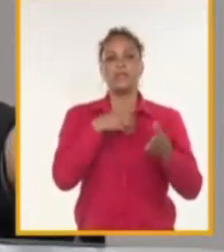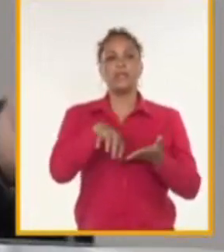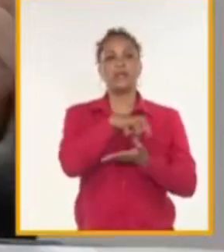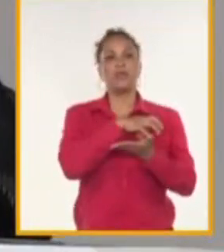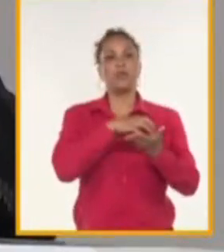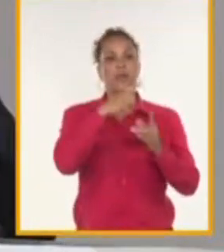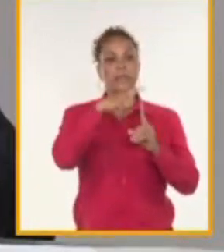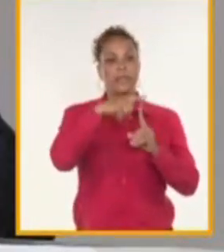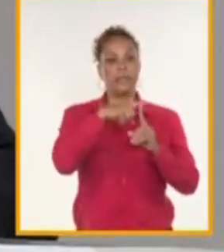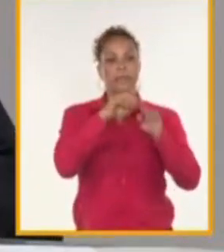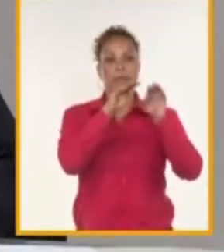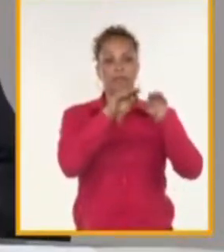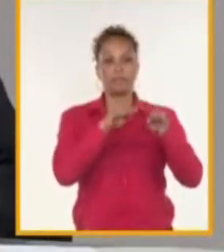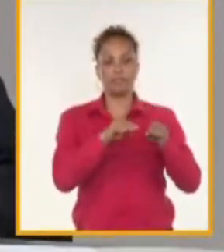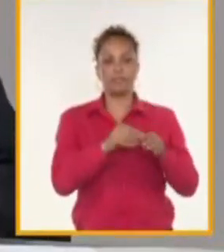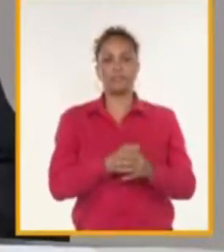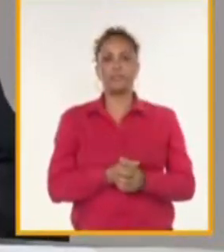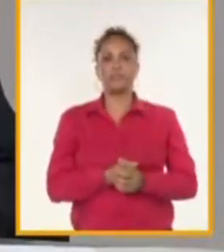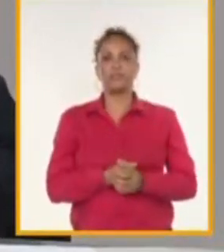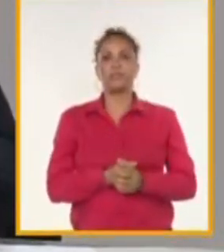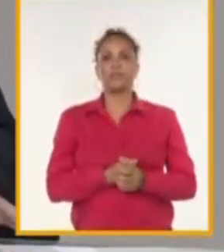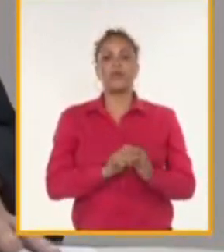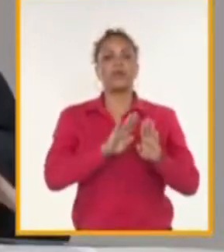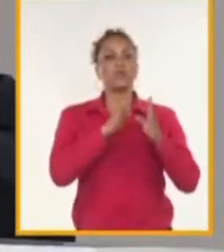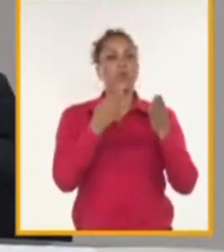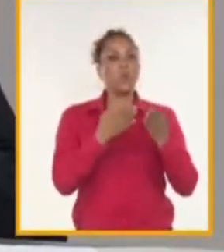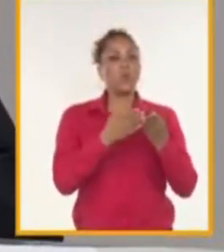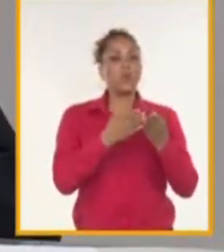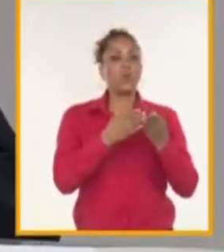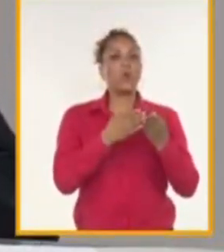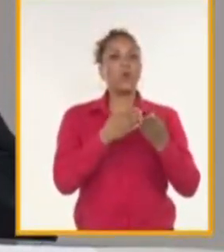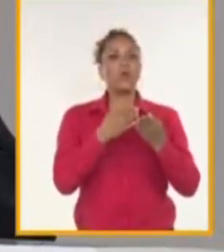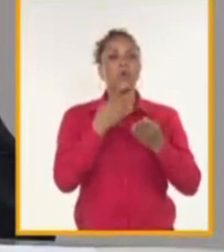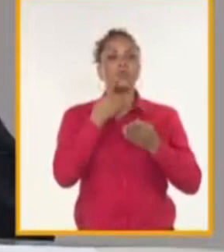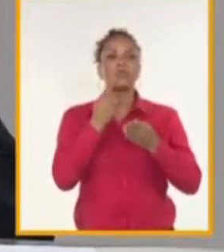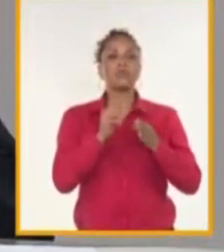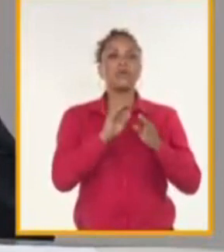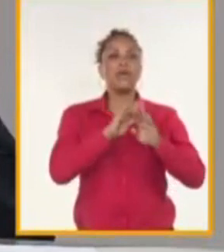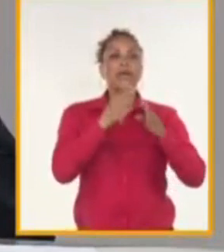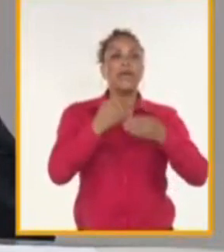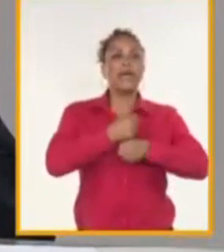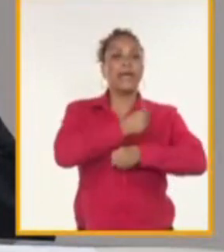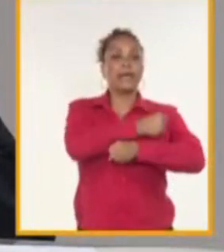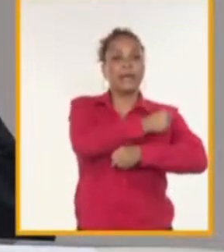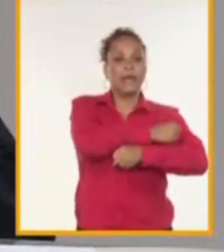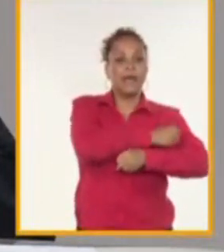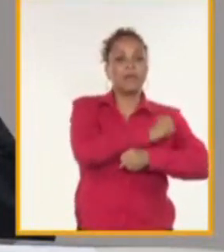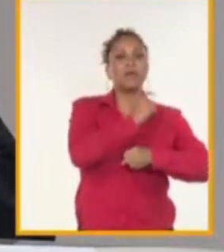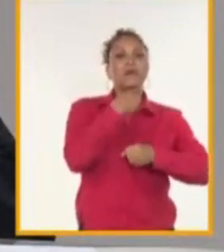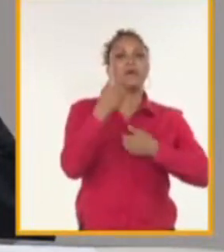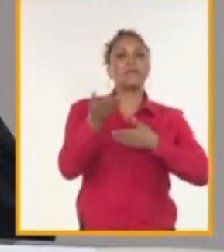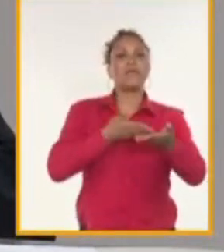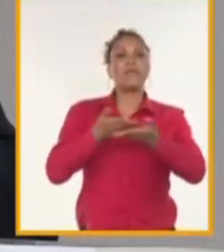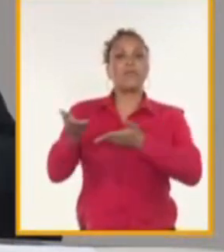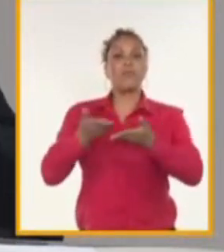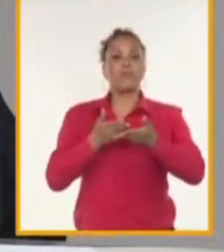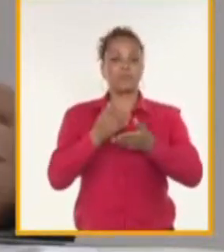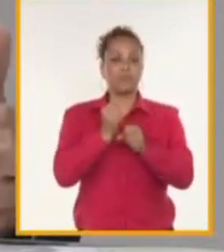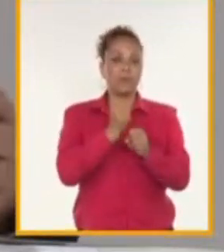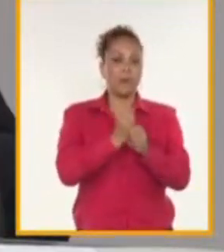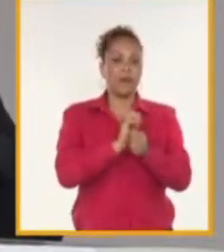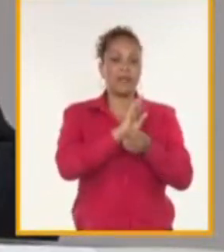zona, que fue mover todo el tráfico de cargas contenedorizadas que operaba en el puerto de La Habana.